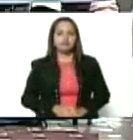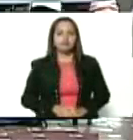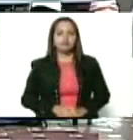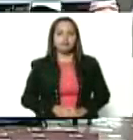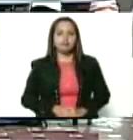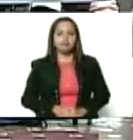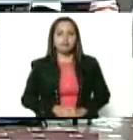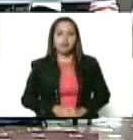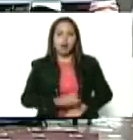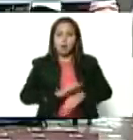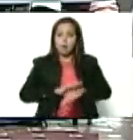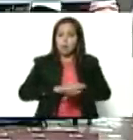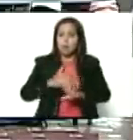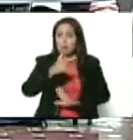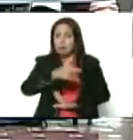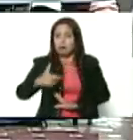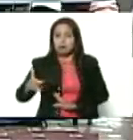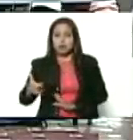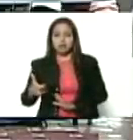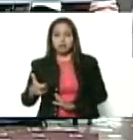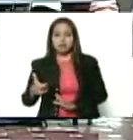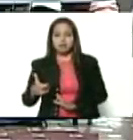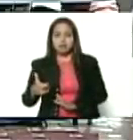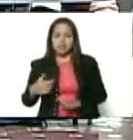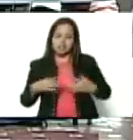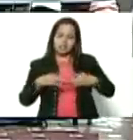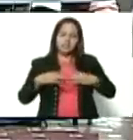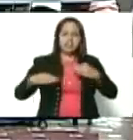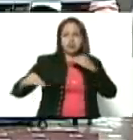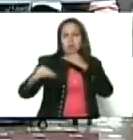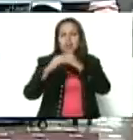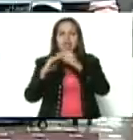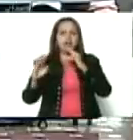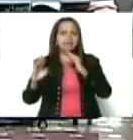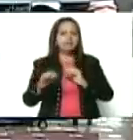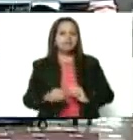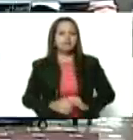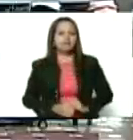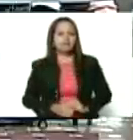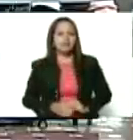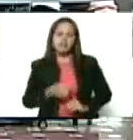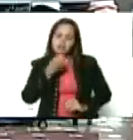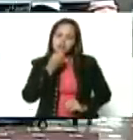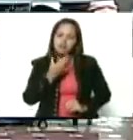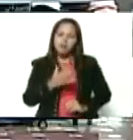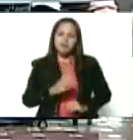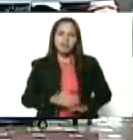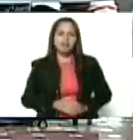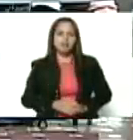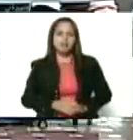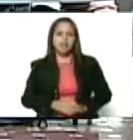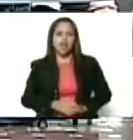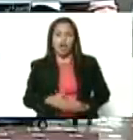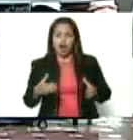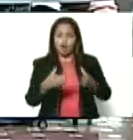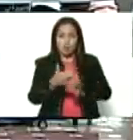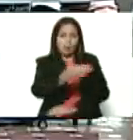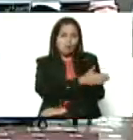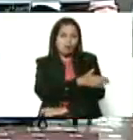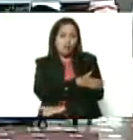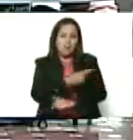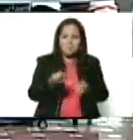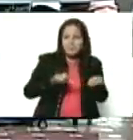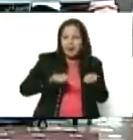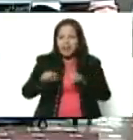Porque ahora mucha gente se viste de igualdad muy bien. Sobre todo la derecha trata de manipular el día de la mujer.